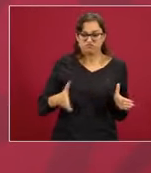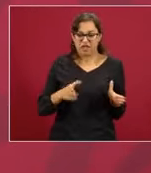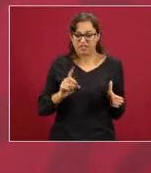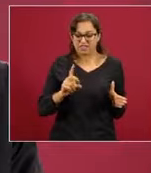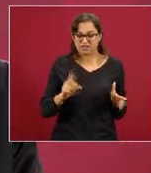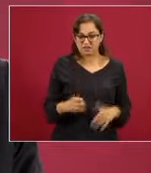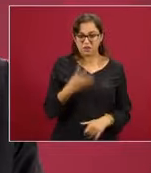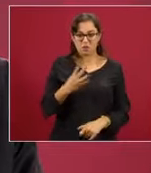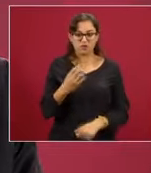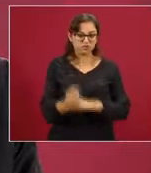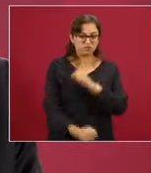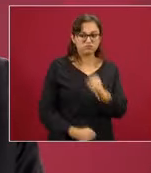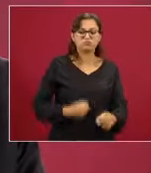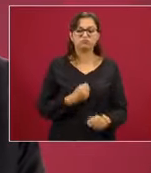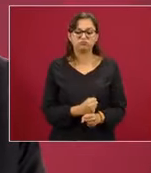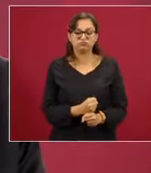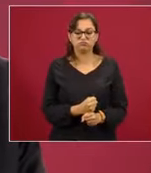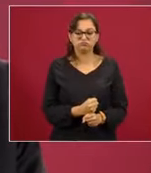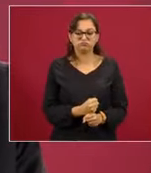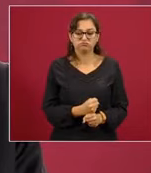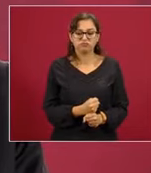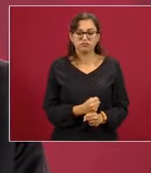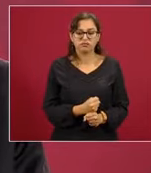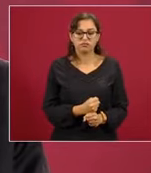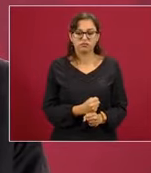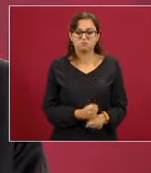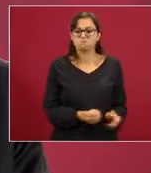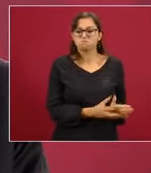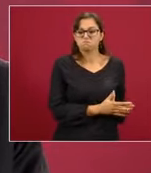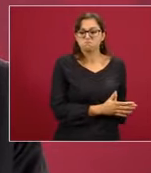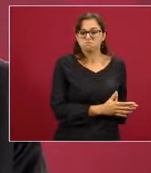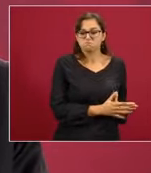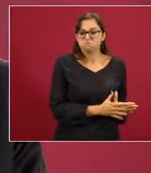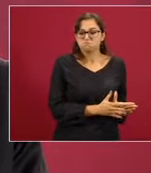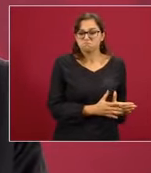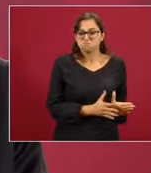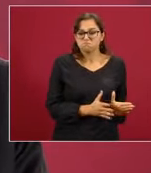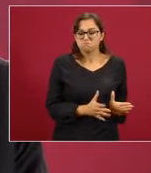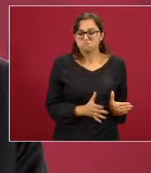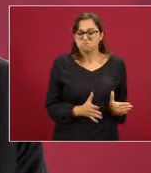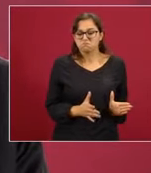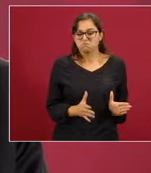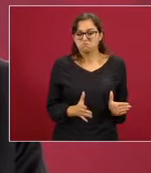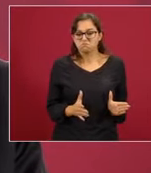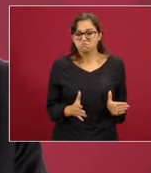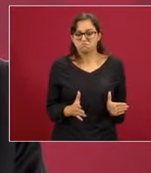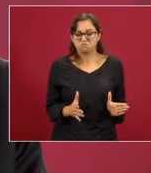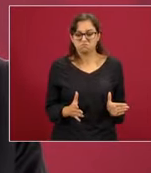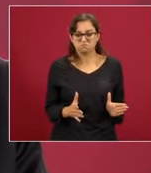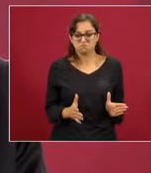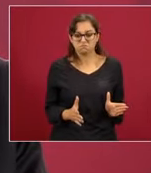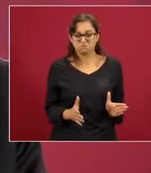algunos aspectos ni siquiera